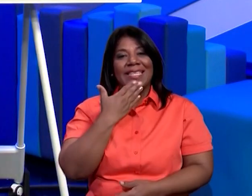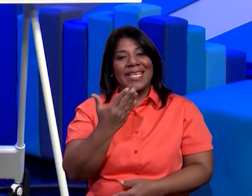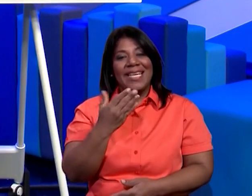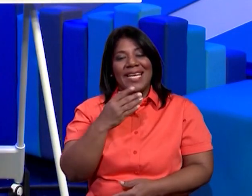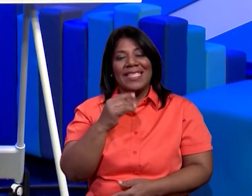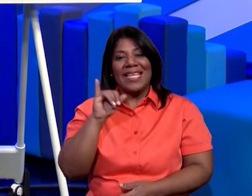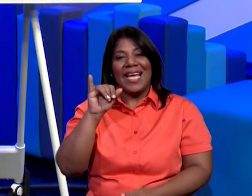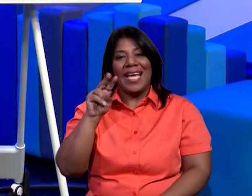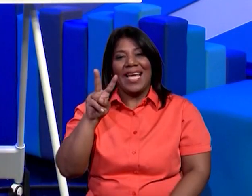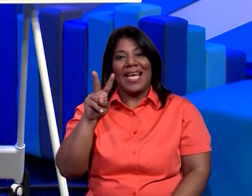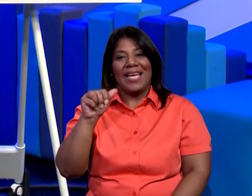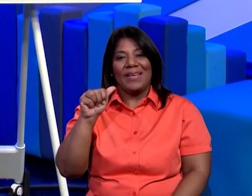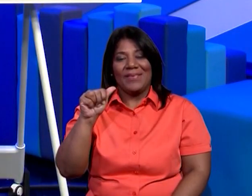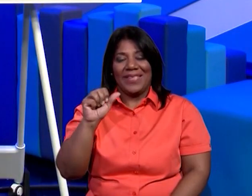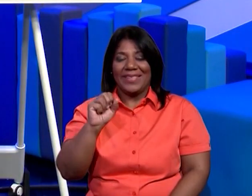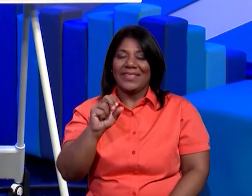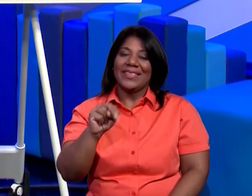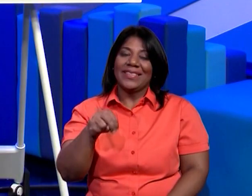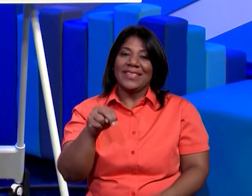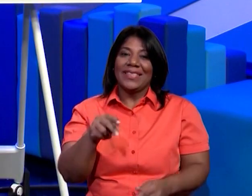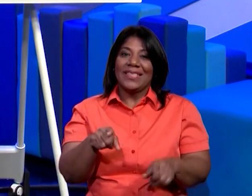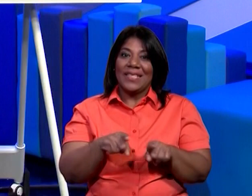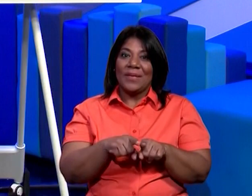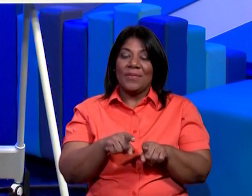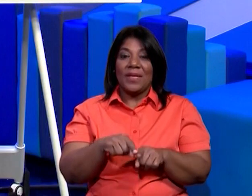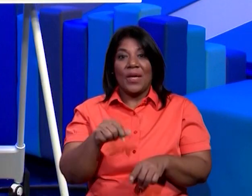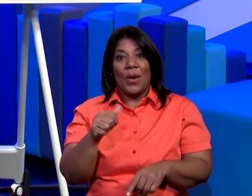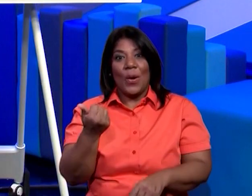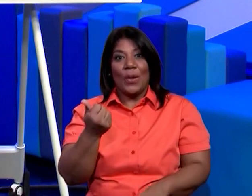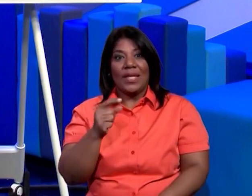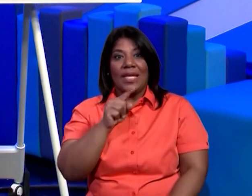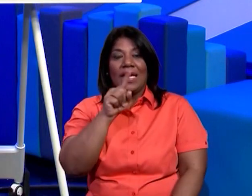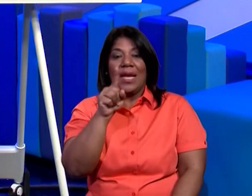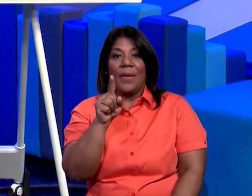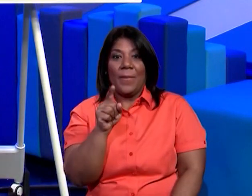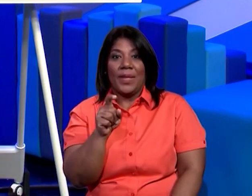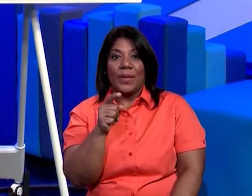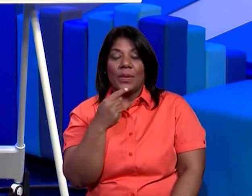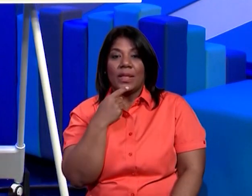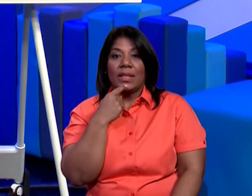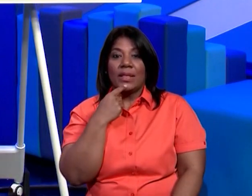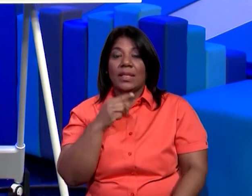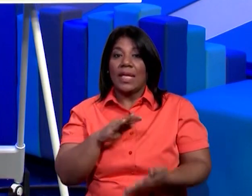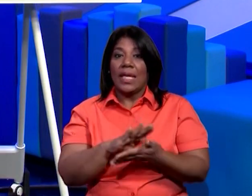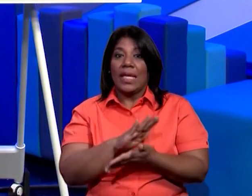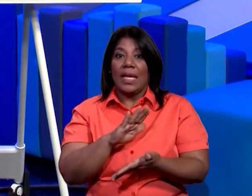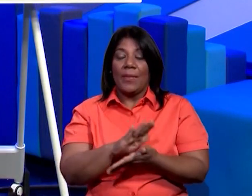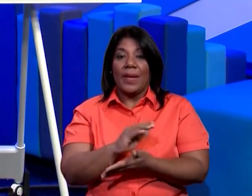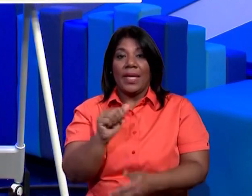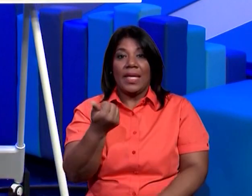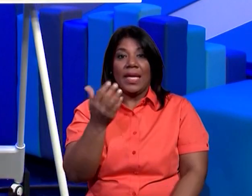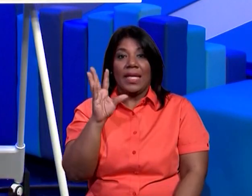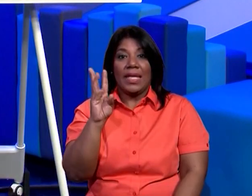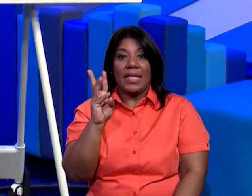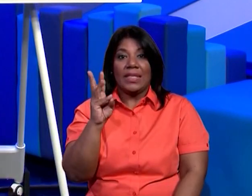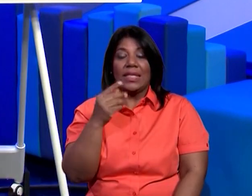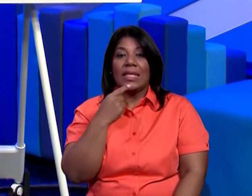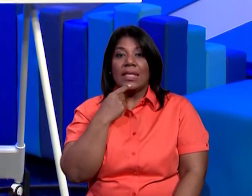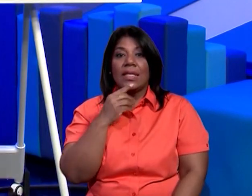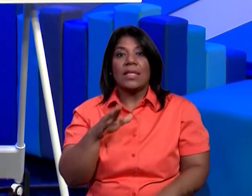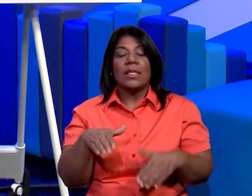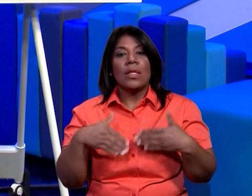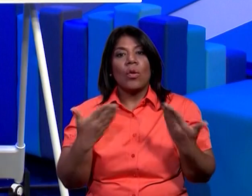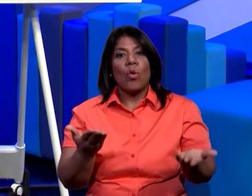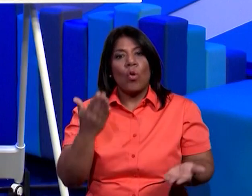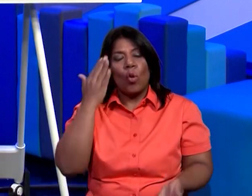iván nuevamente muy bien que más tenemos otra pregunta tenemos por aquí en la página 16 y dice así como